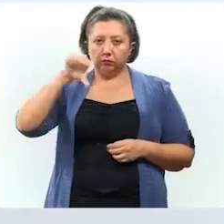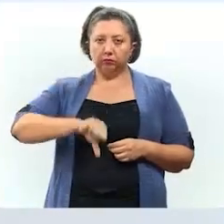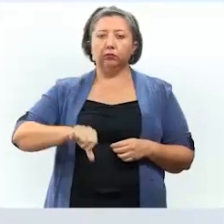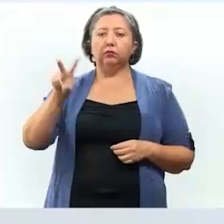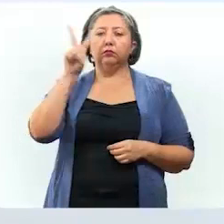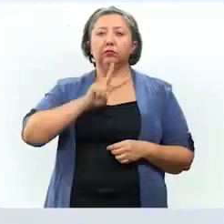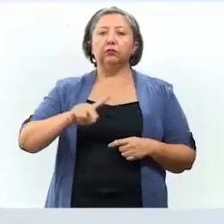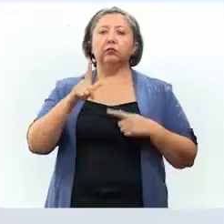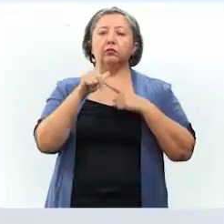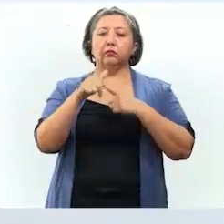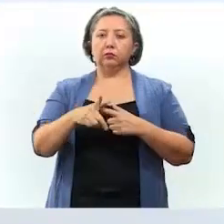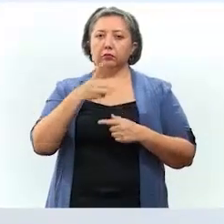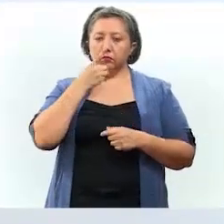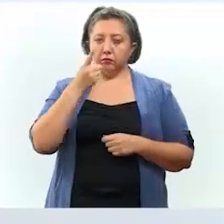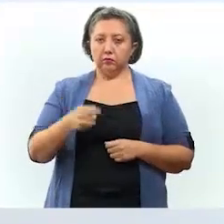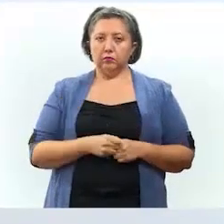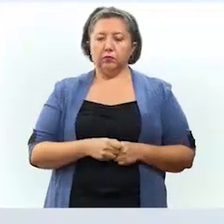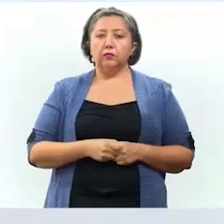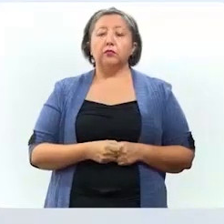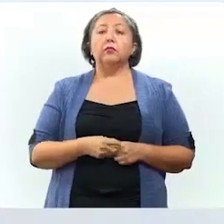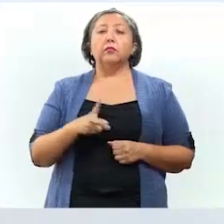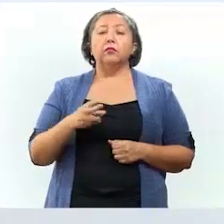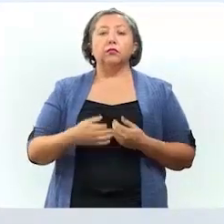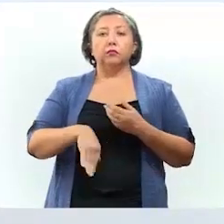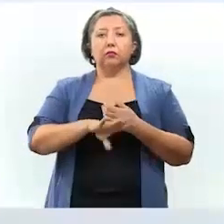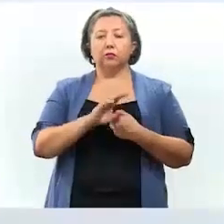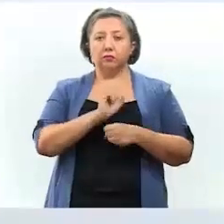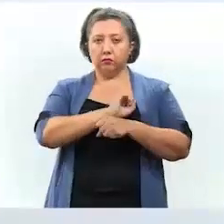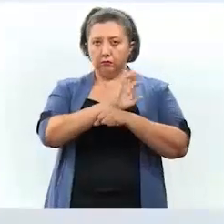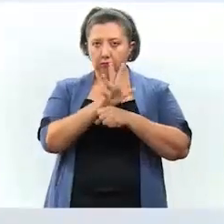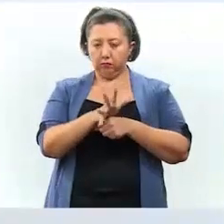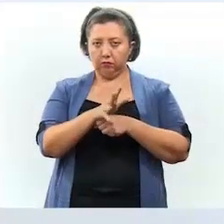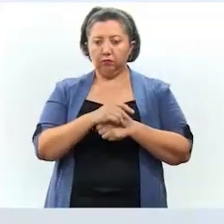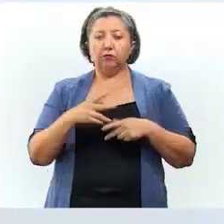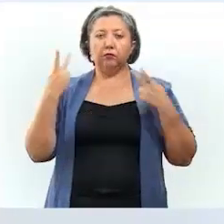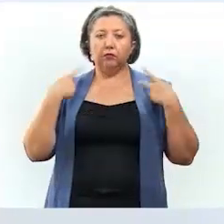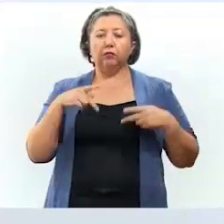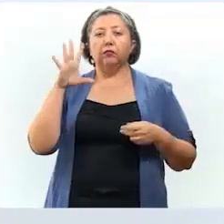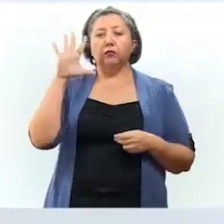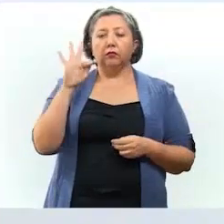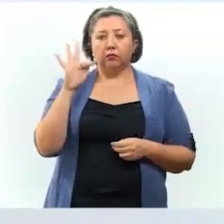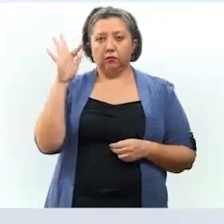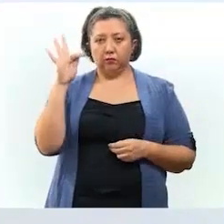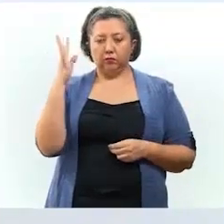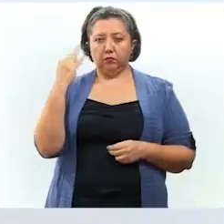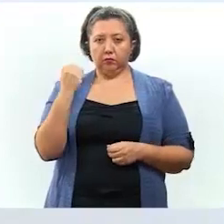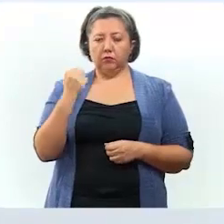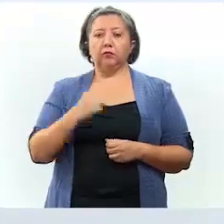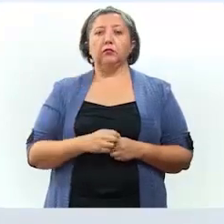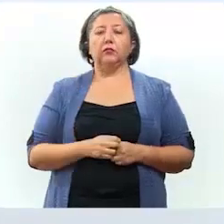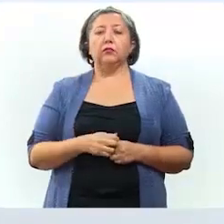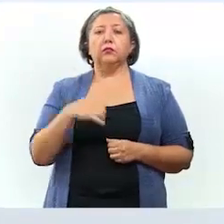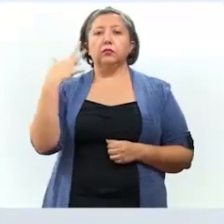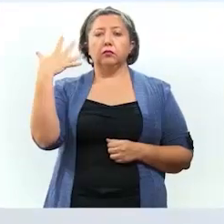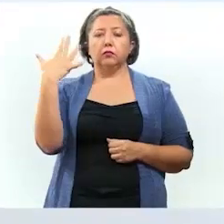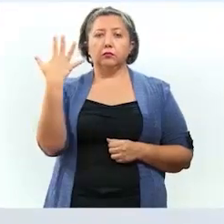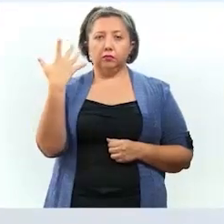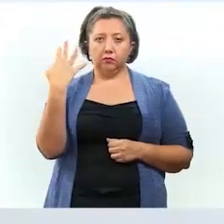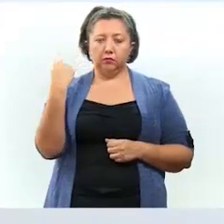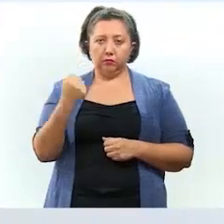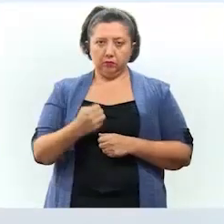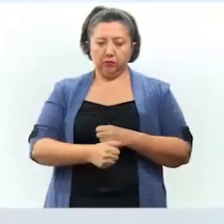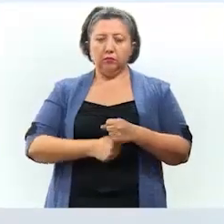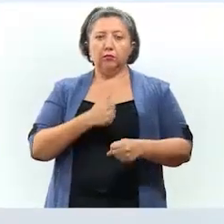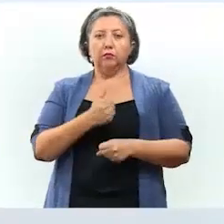viernes continúa la aplicación de dosis de refuerzo contra el coronavirus a población de 40 a 49 y 50